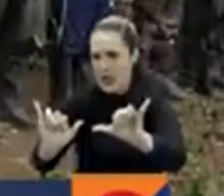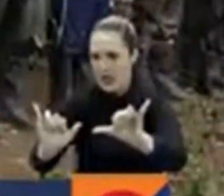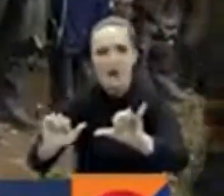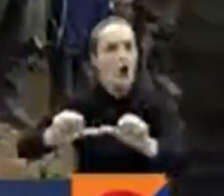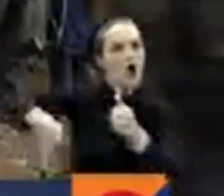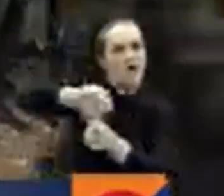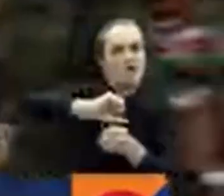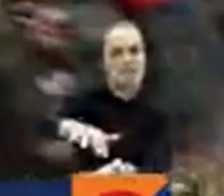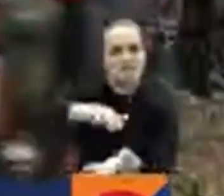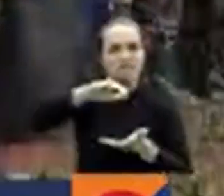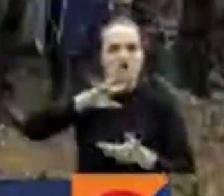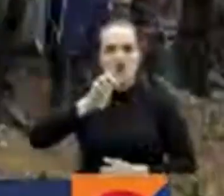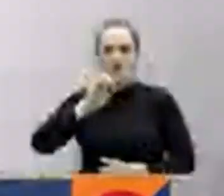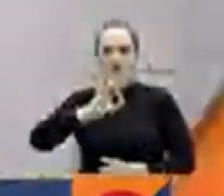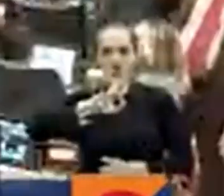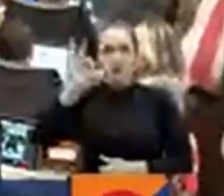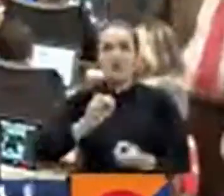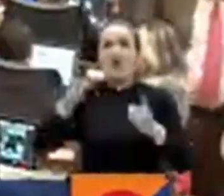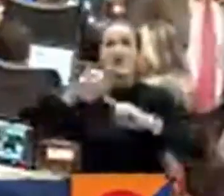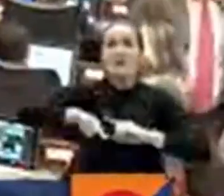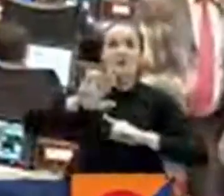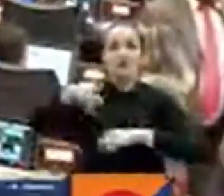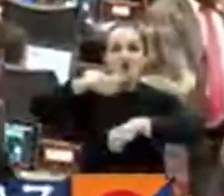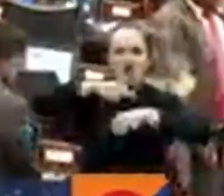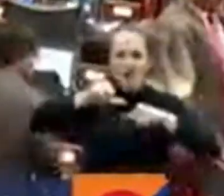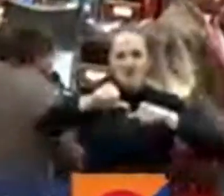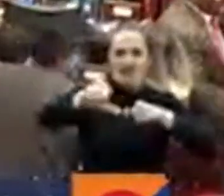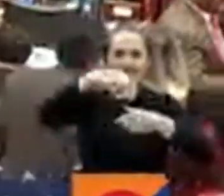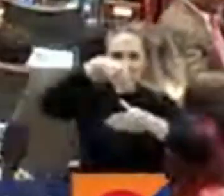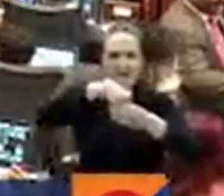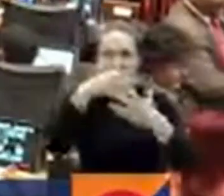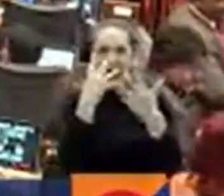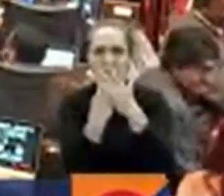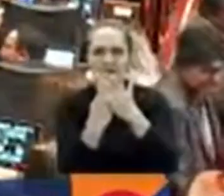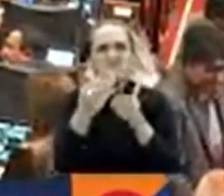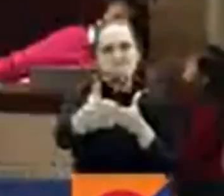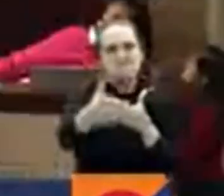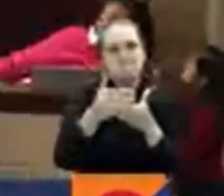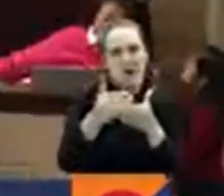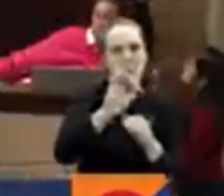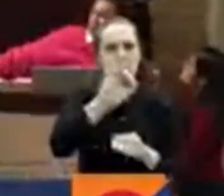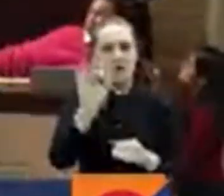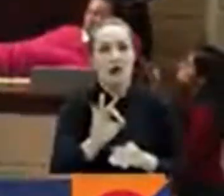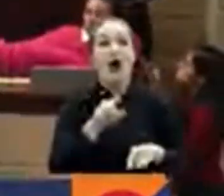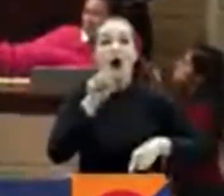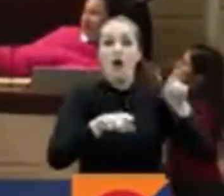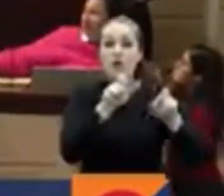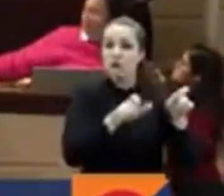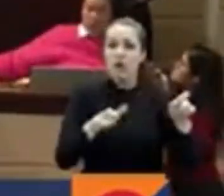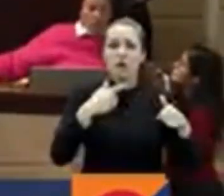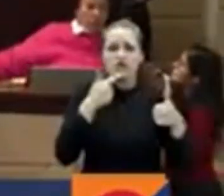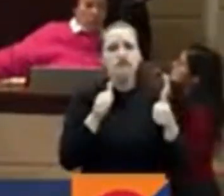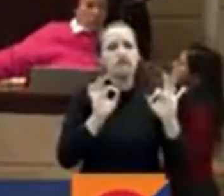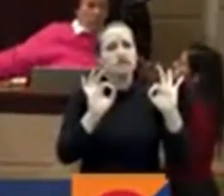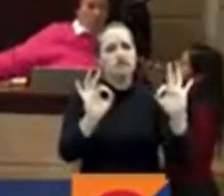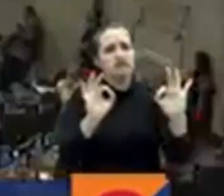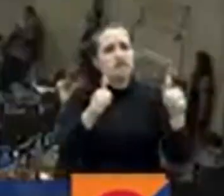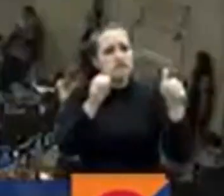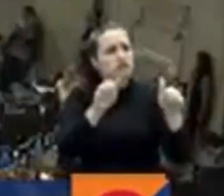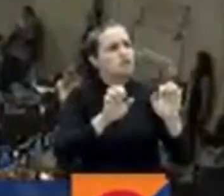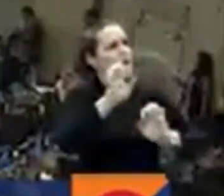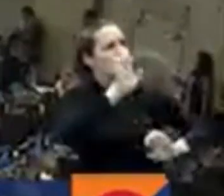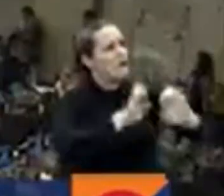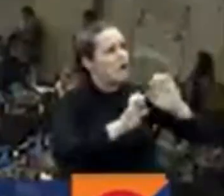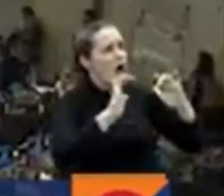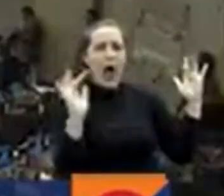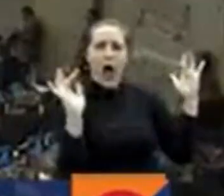60% en las penas. Congresistas de la coalición defienden la propuesta. Aseguran que es definitiva para lograr